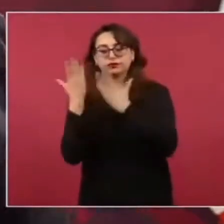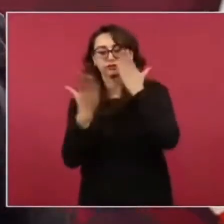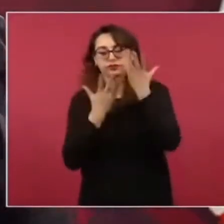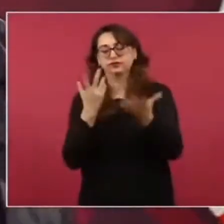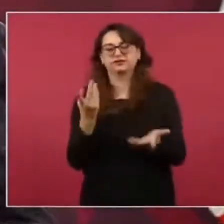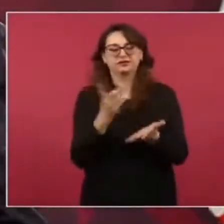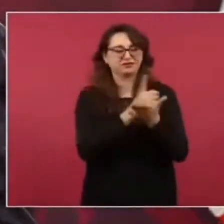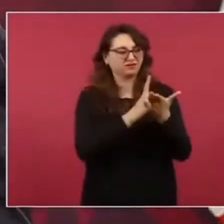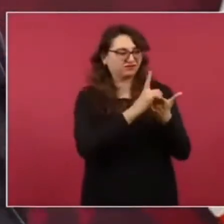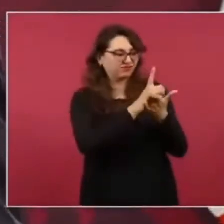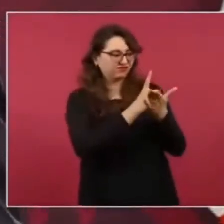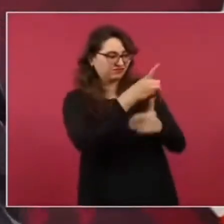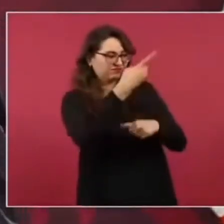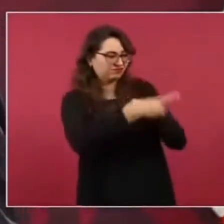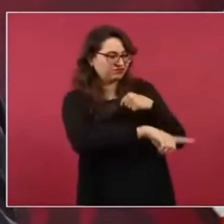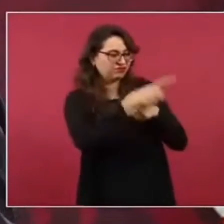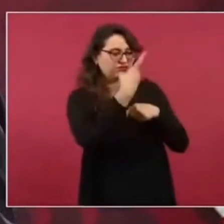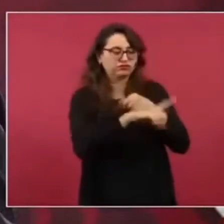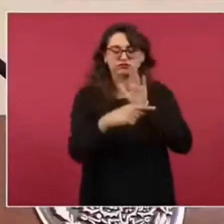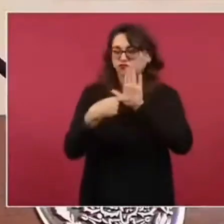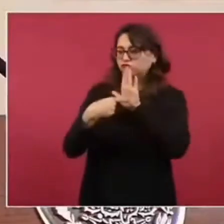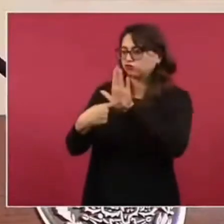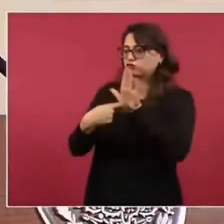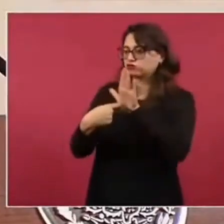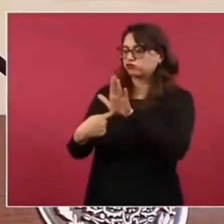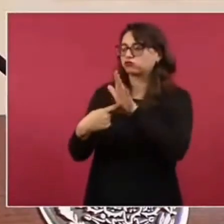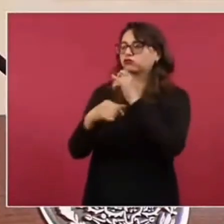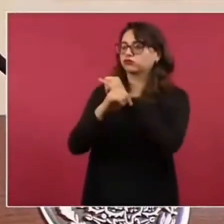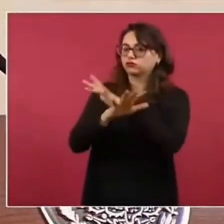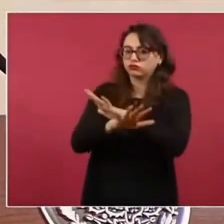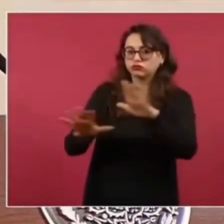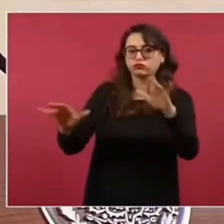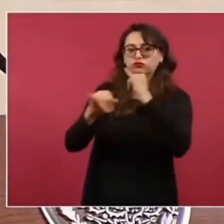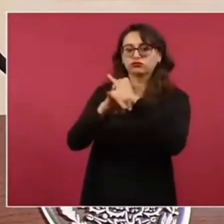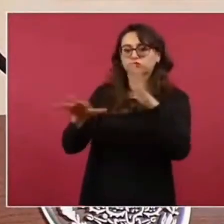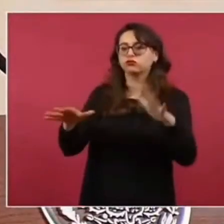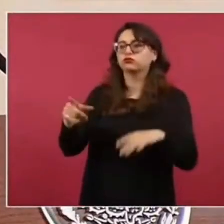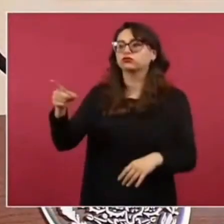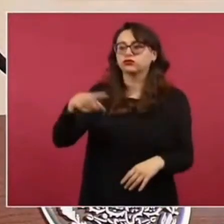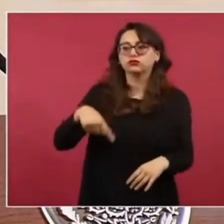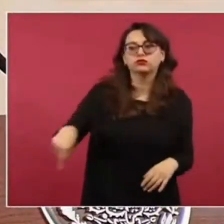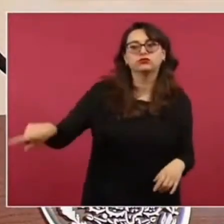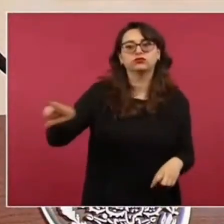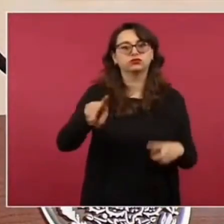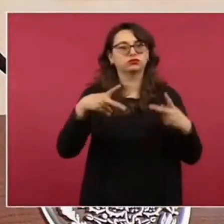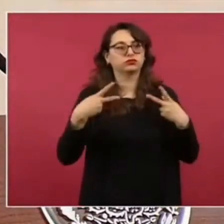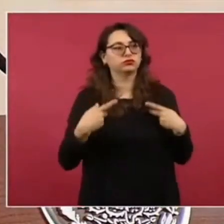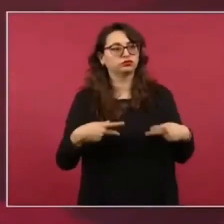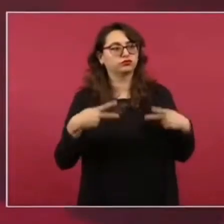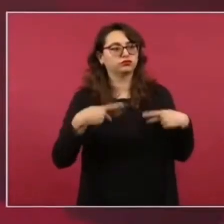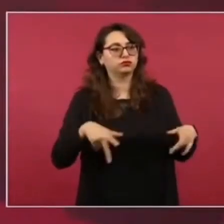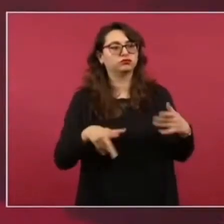vamos a detener el consumo, a disminuirlo,